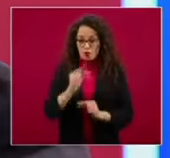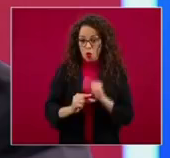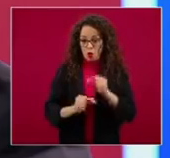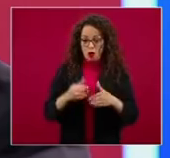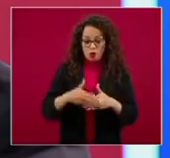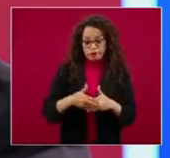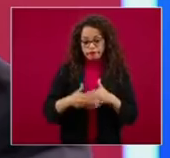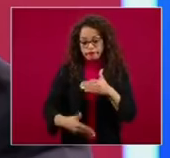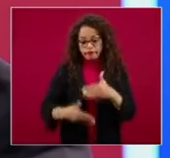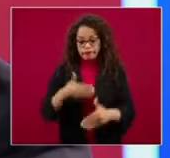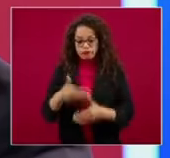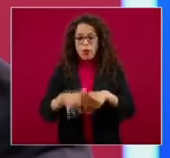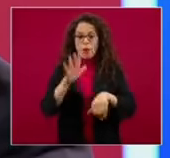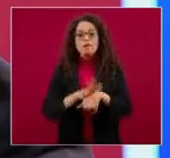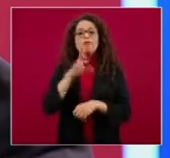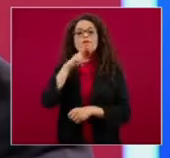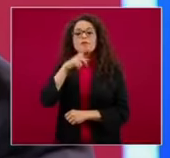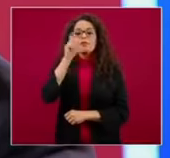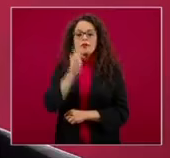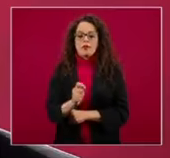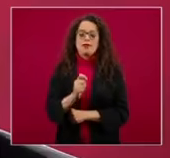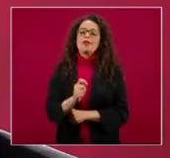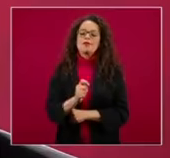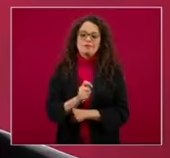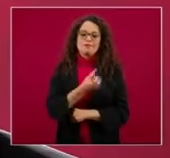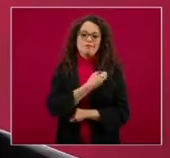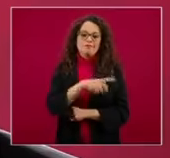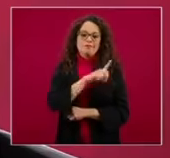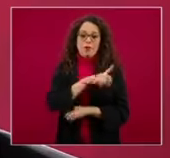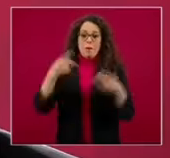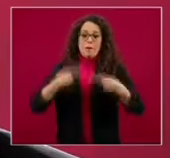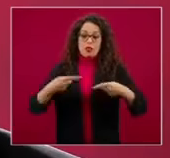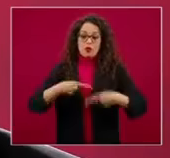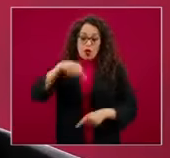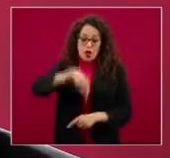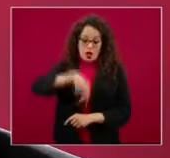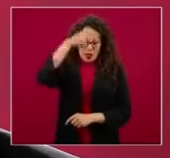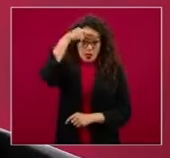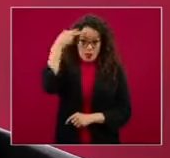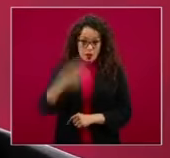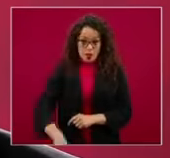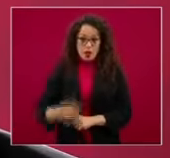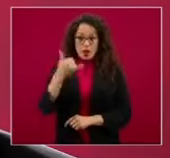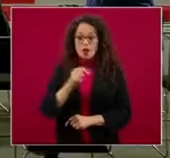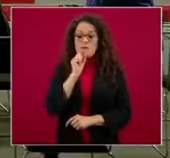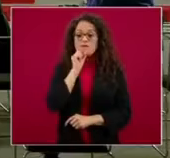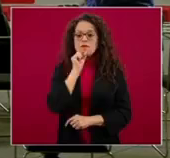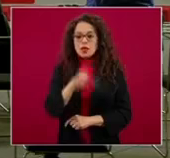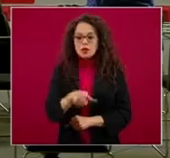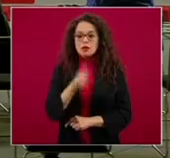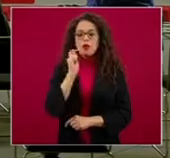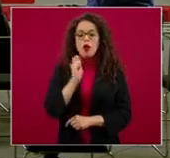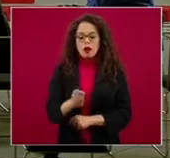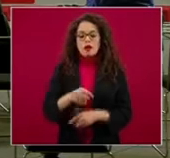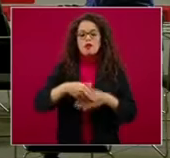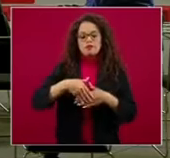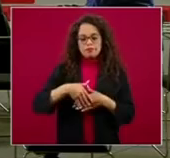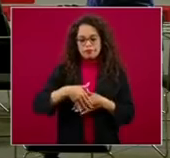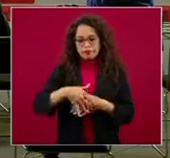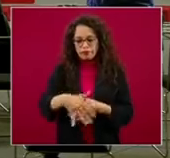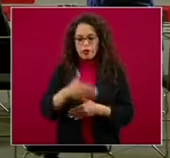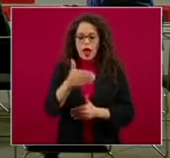en mejorar las condiciones de salud de las personas en México y también lo que logremos avanzar de